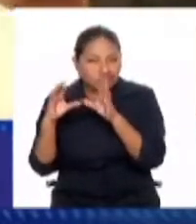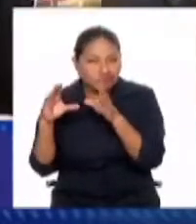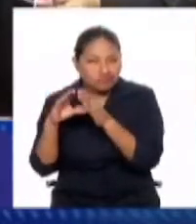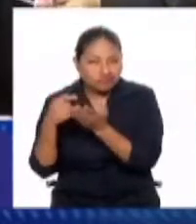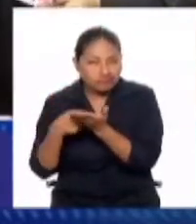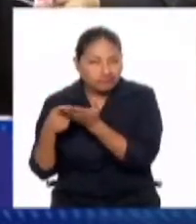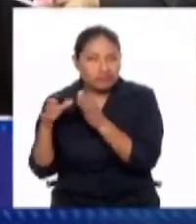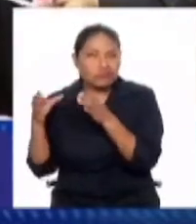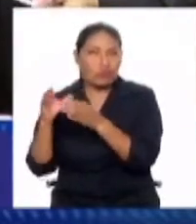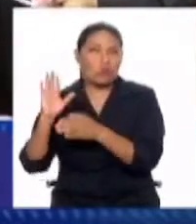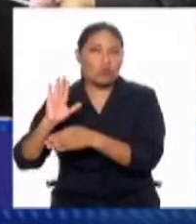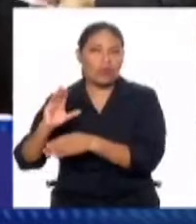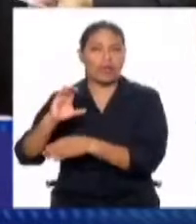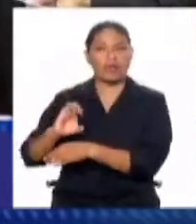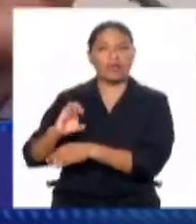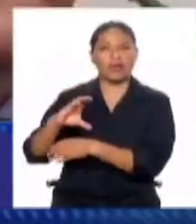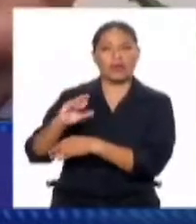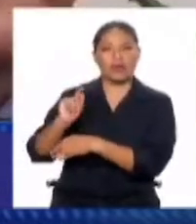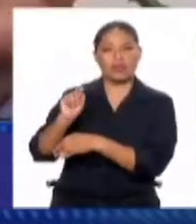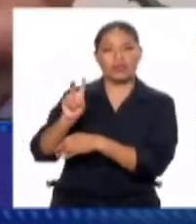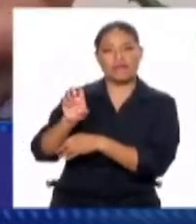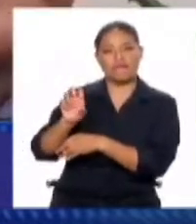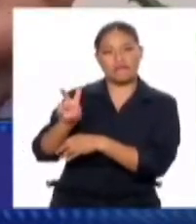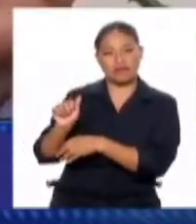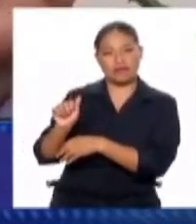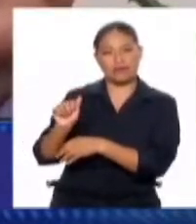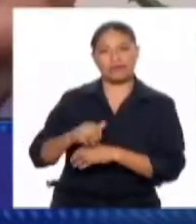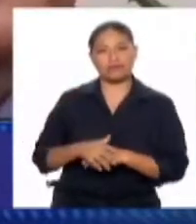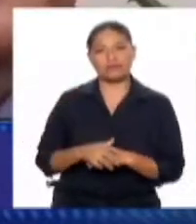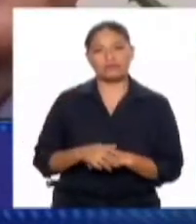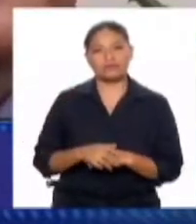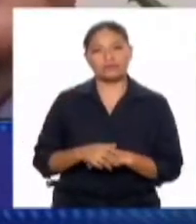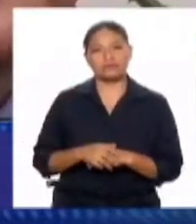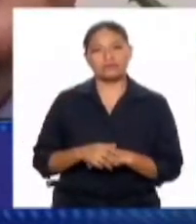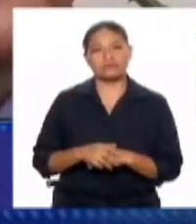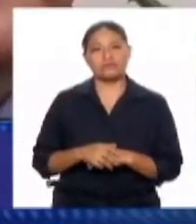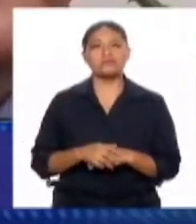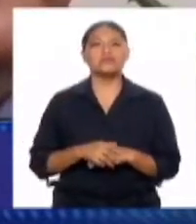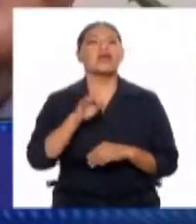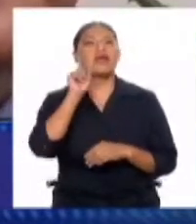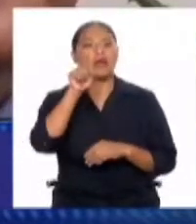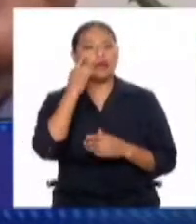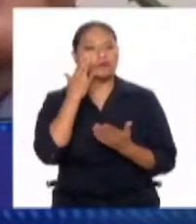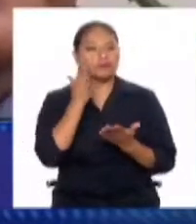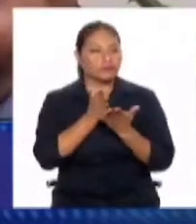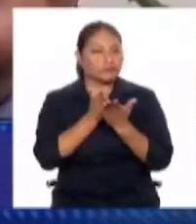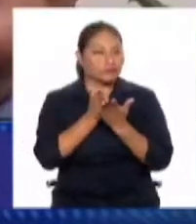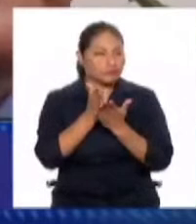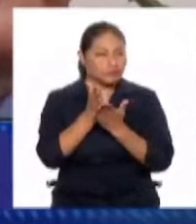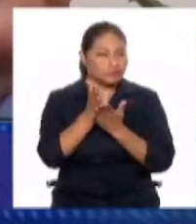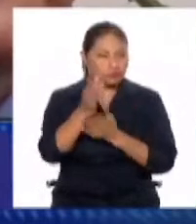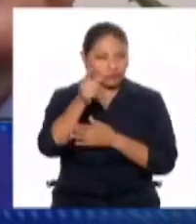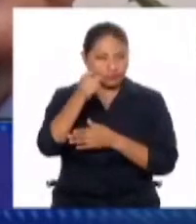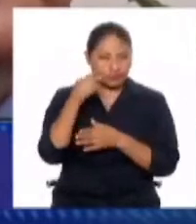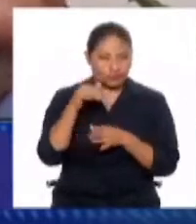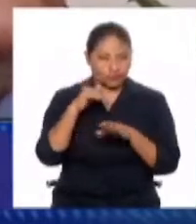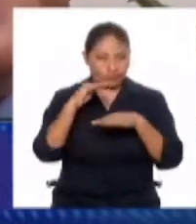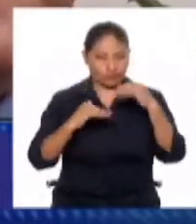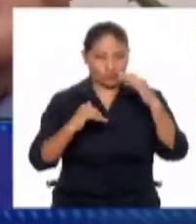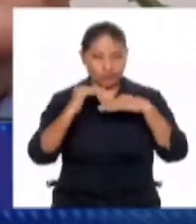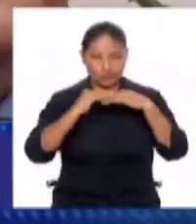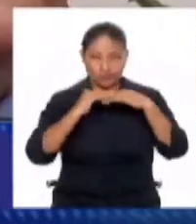Coteva. Claro, y en esa línea que tú planteas, el caso que parece está mejor armado es el de la interoceánica.